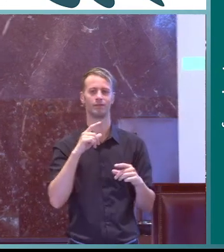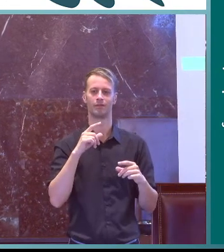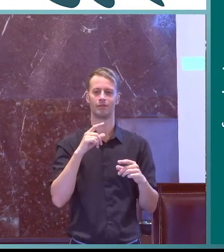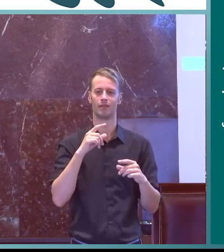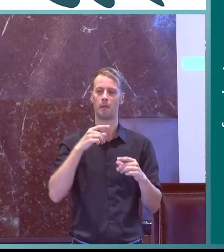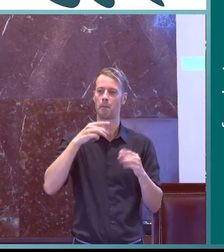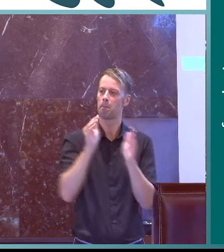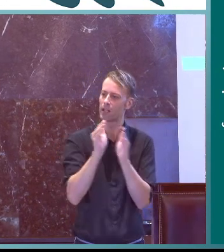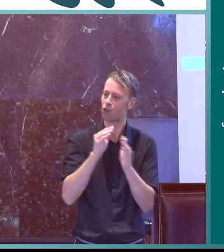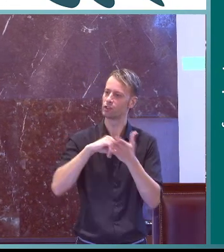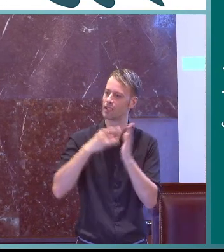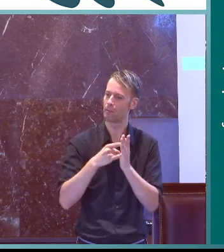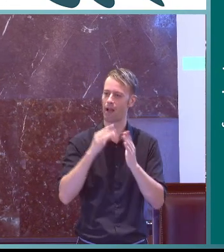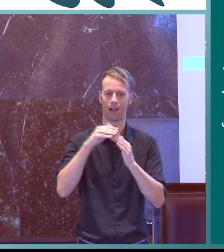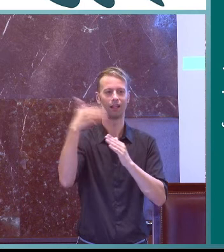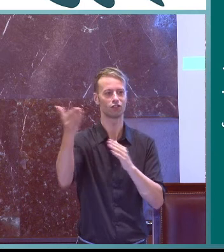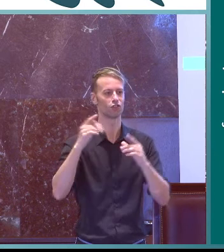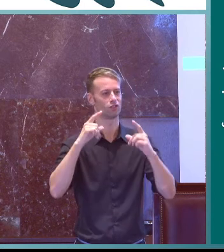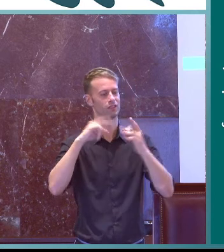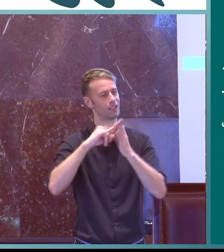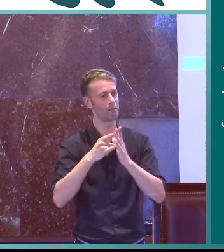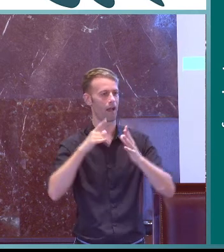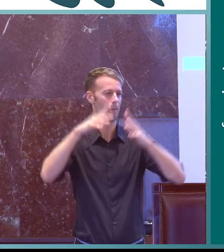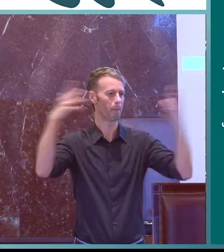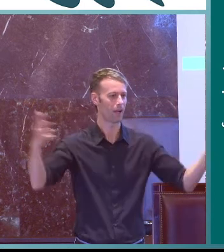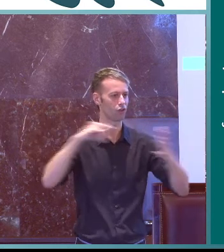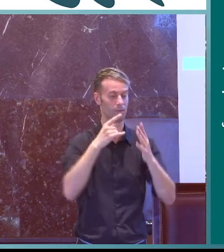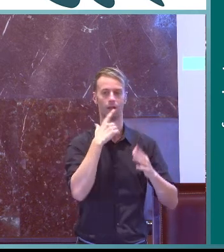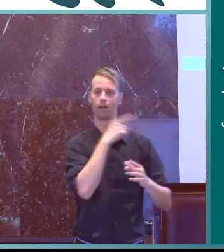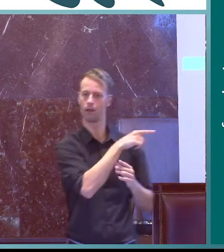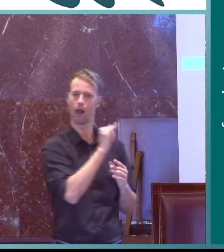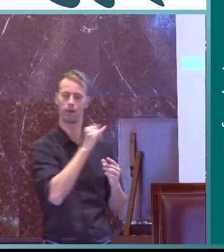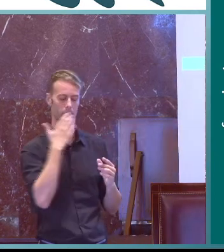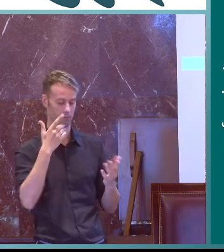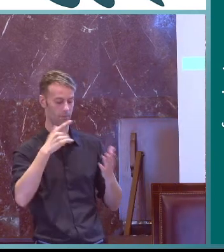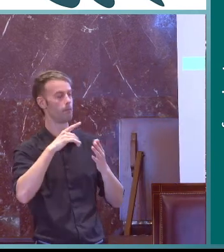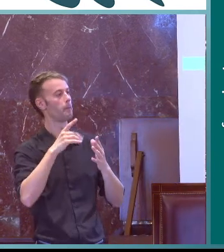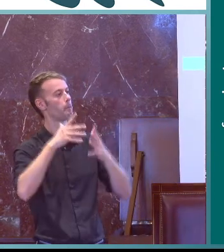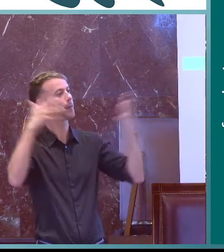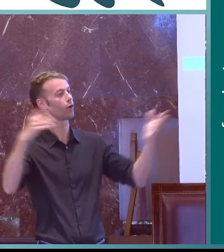¿os acordáis del modelo que os he expuesto de los sistemas? el microsistema el exosistema y el macrosistema